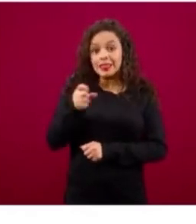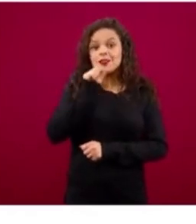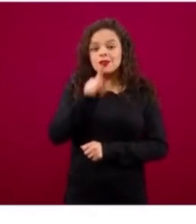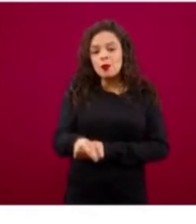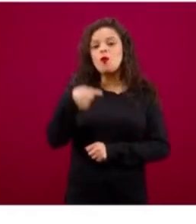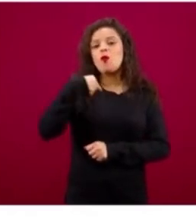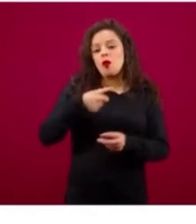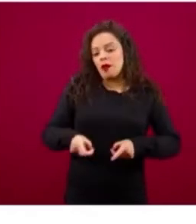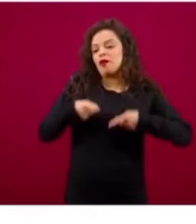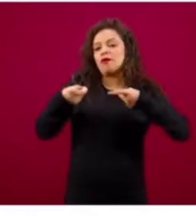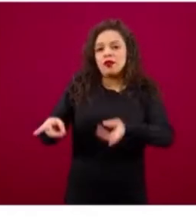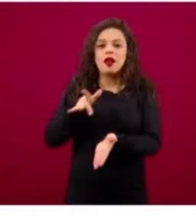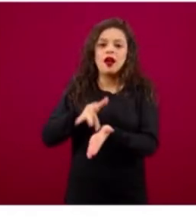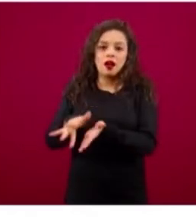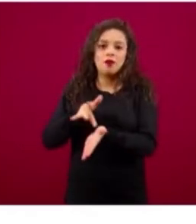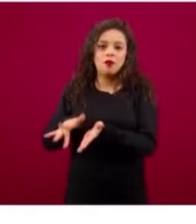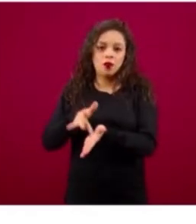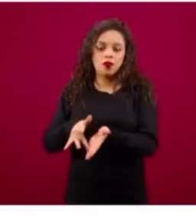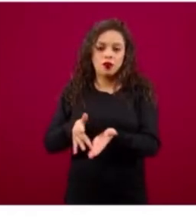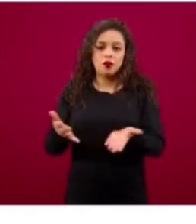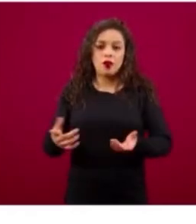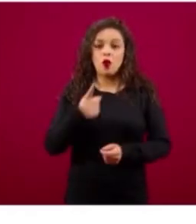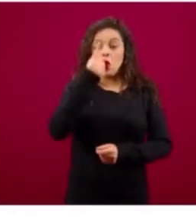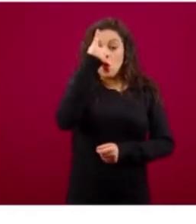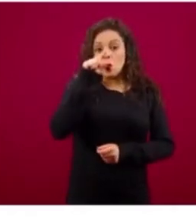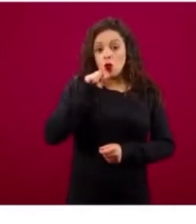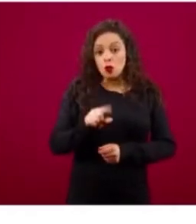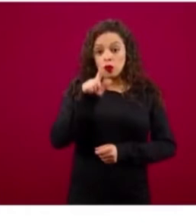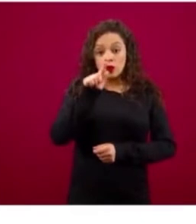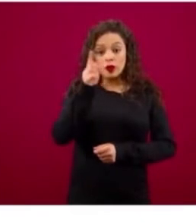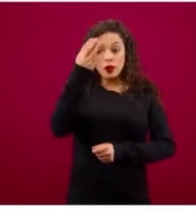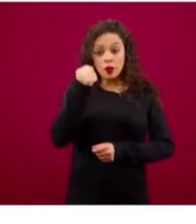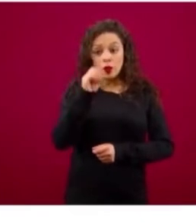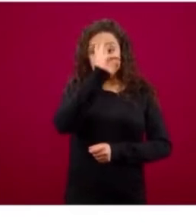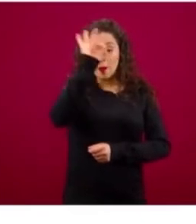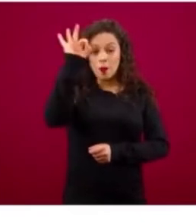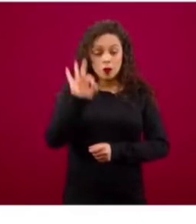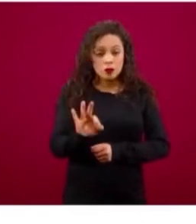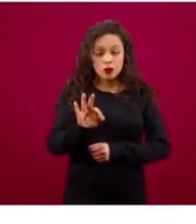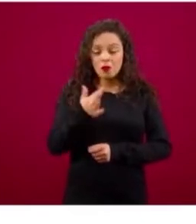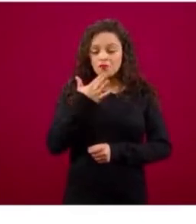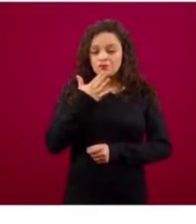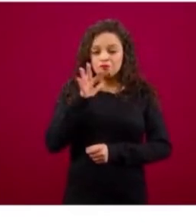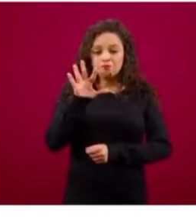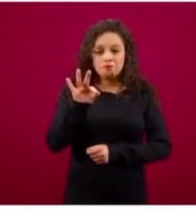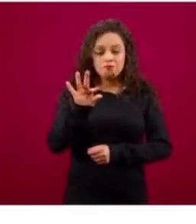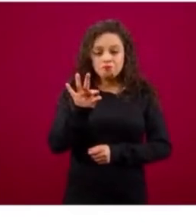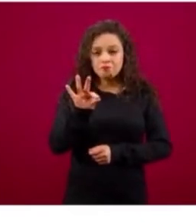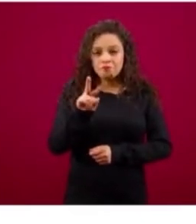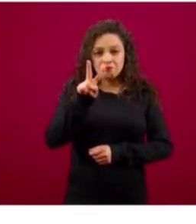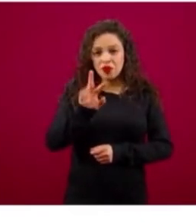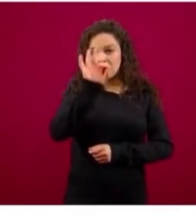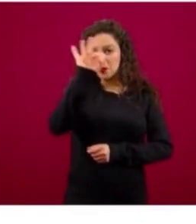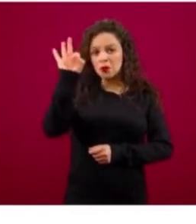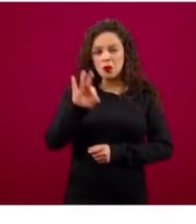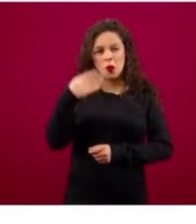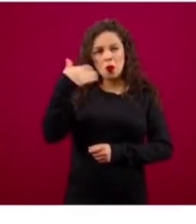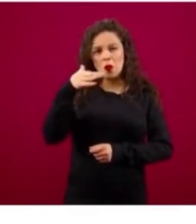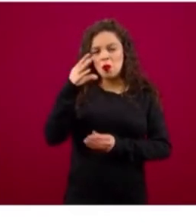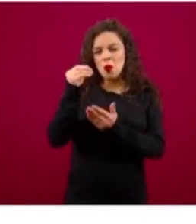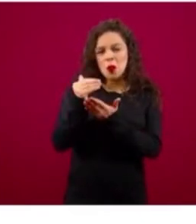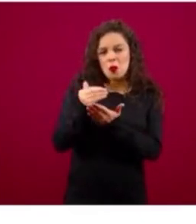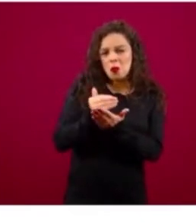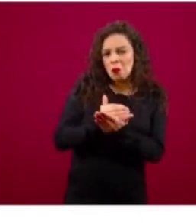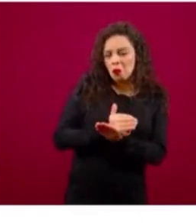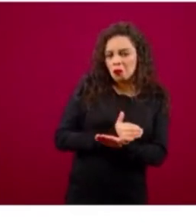Solamente 1.79 por ciento, un número muy pequeñito, un porcentaje muy bajo, son empresas